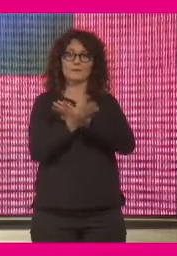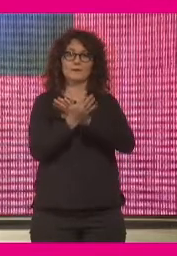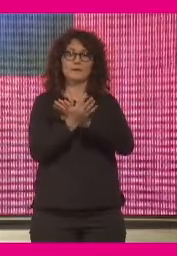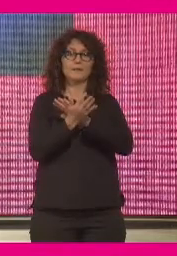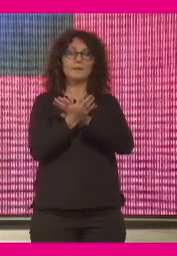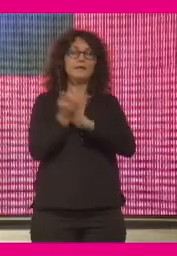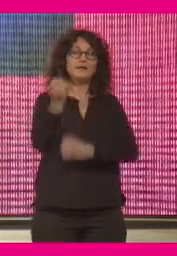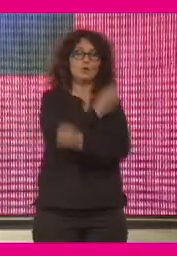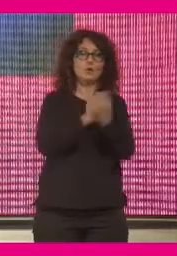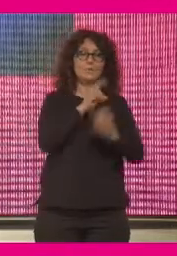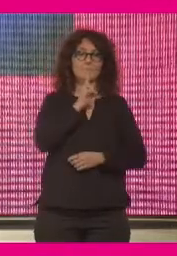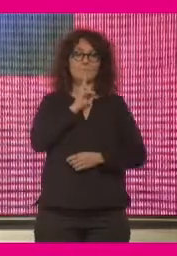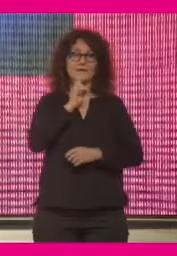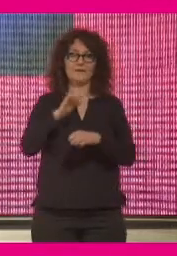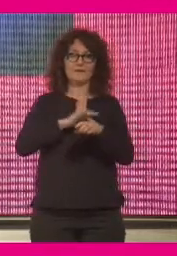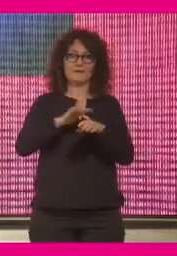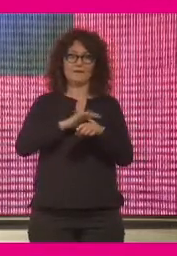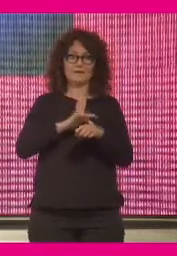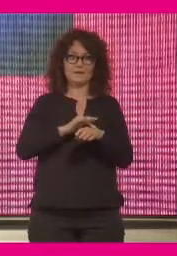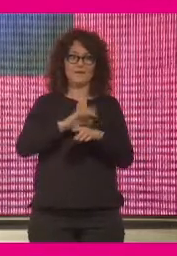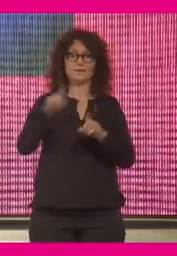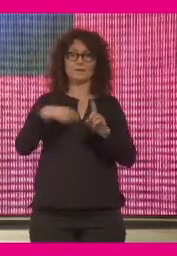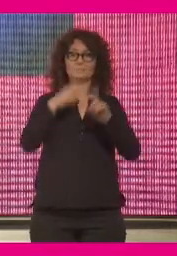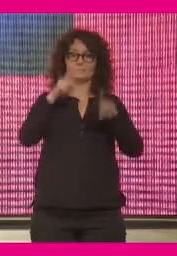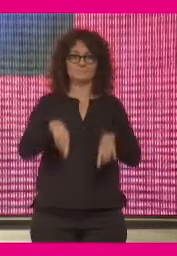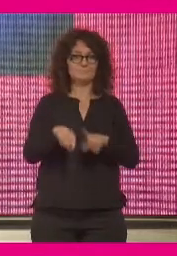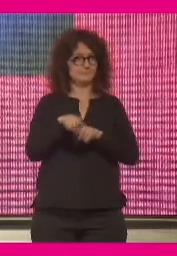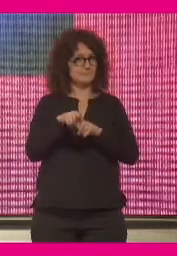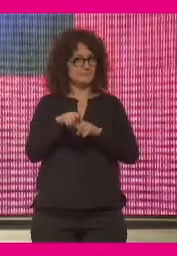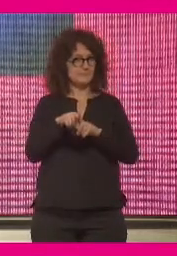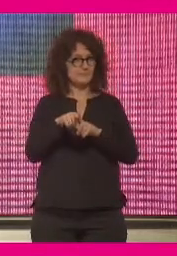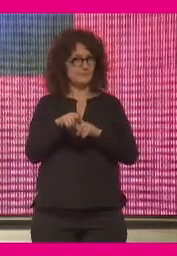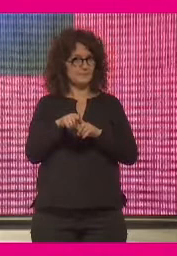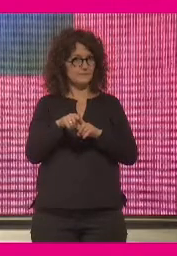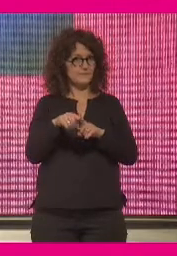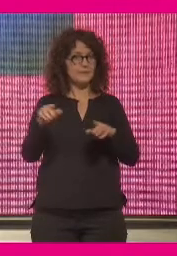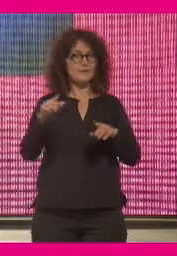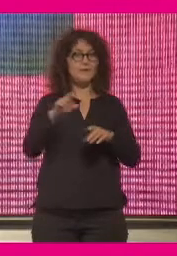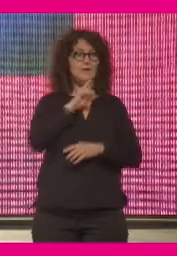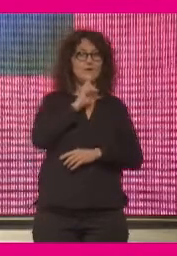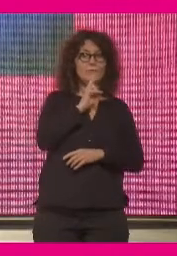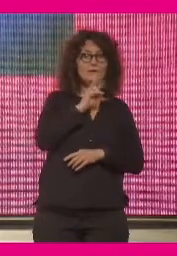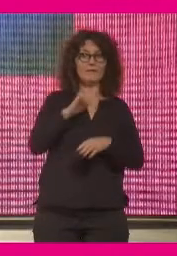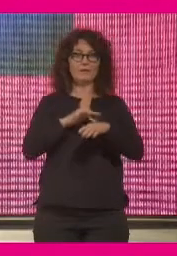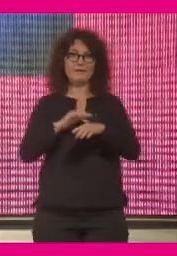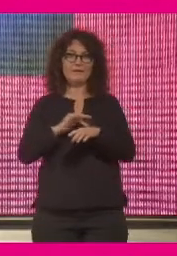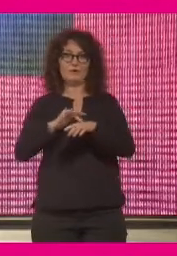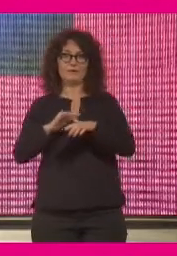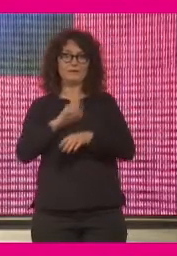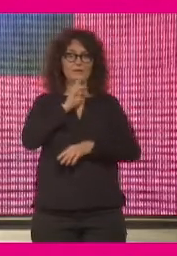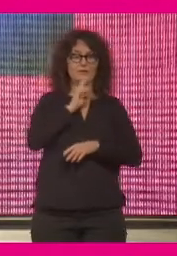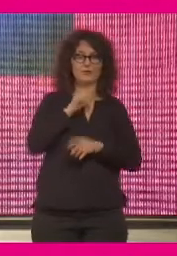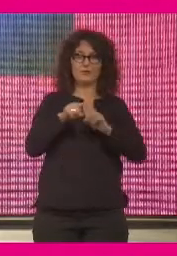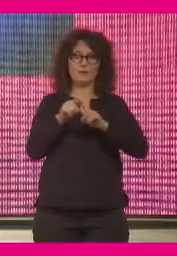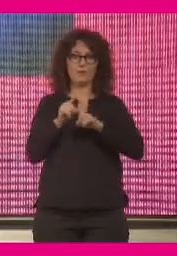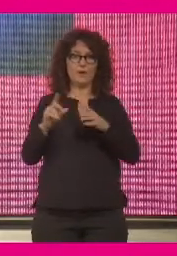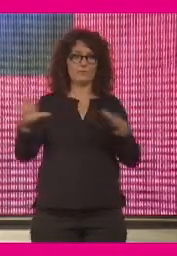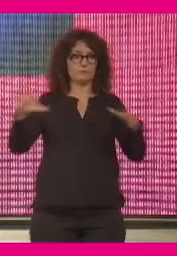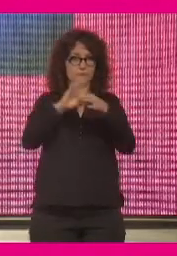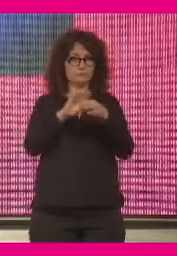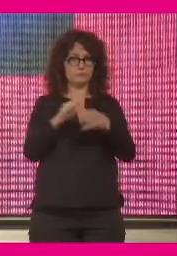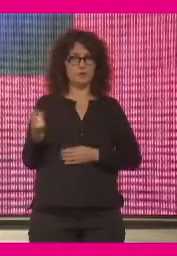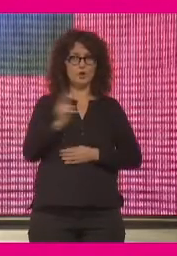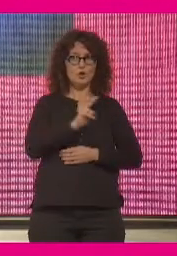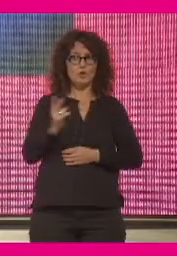verde y digital, y además entremezclada, de tal forma que lo digital ayude a lo verde y lo verde ayude a lo digital, que eso es otro fenómeno mucho más interesante.